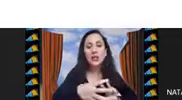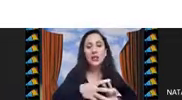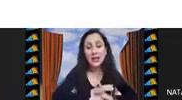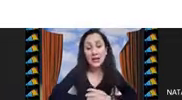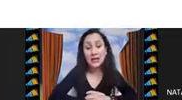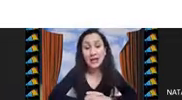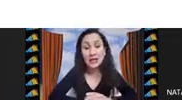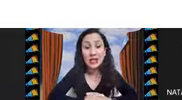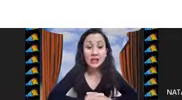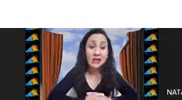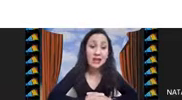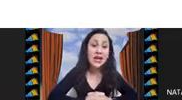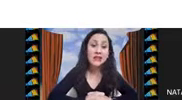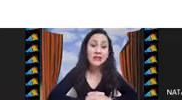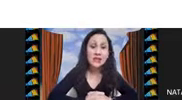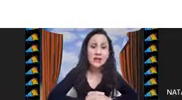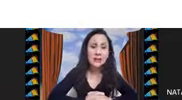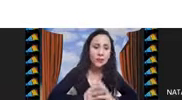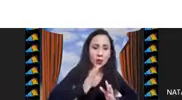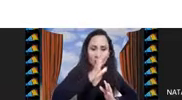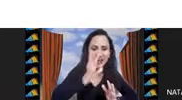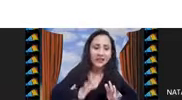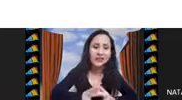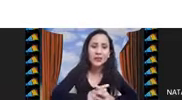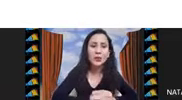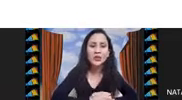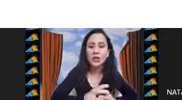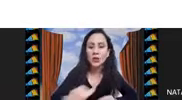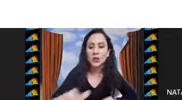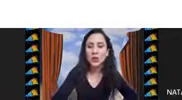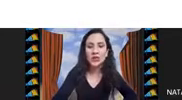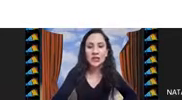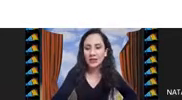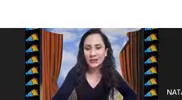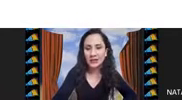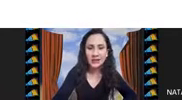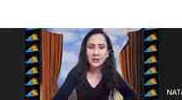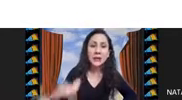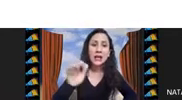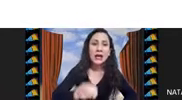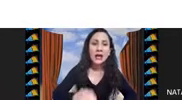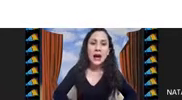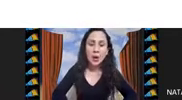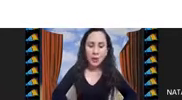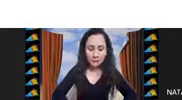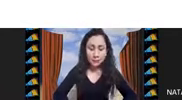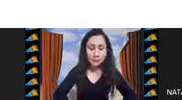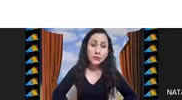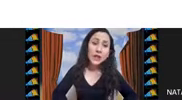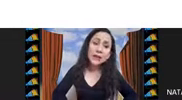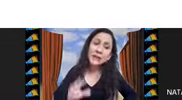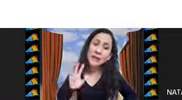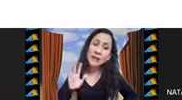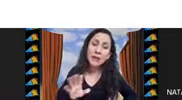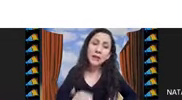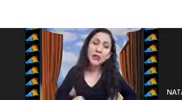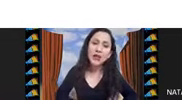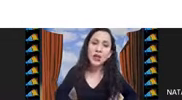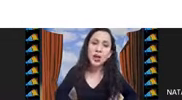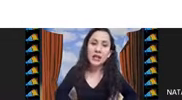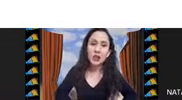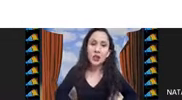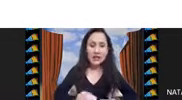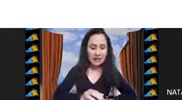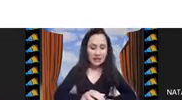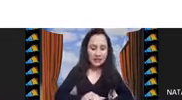combinan estrategias o diferentes tipos de algoritmos y estrategias. Ahora, ya